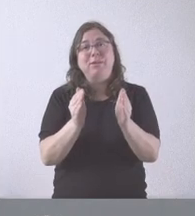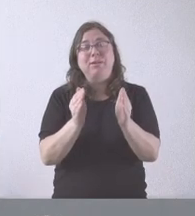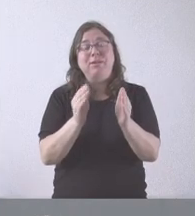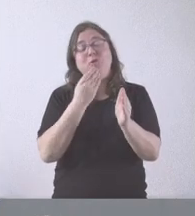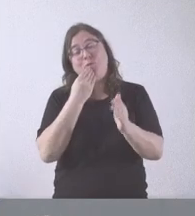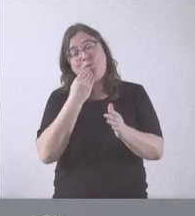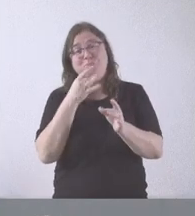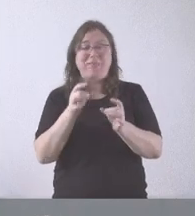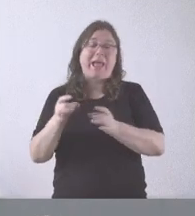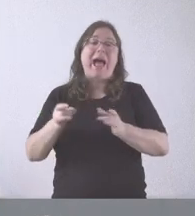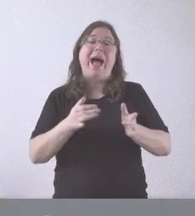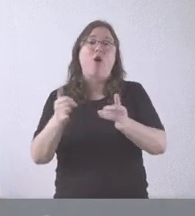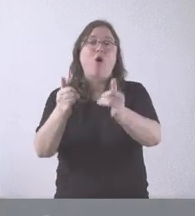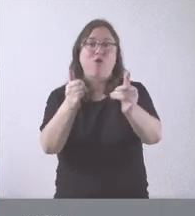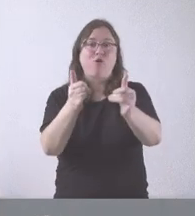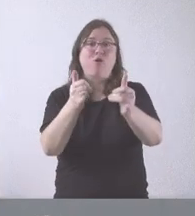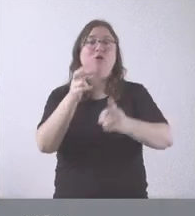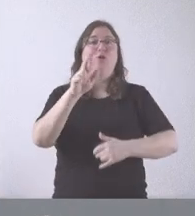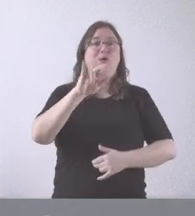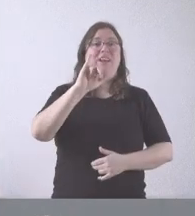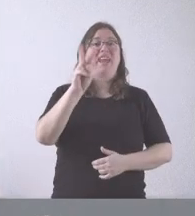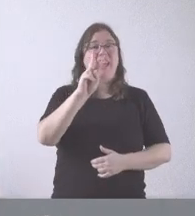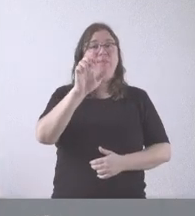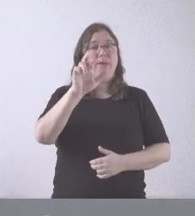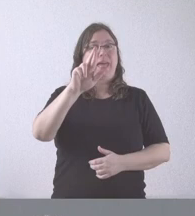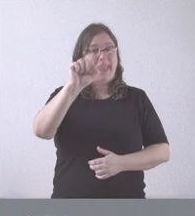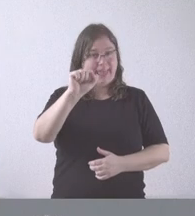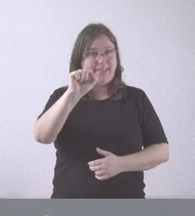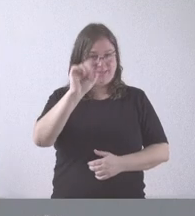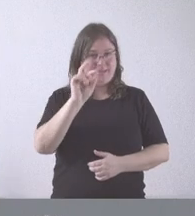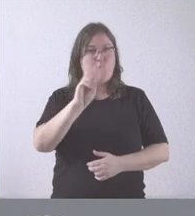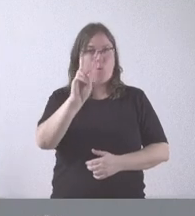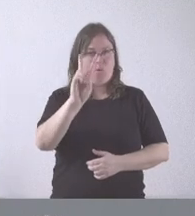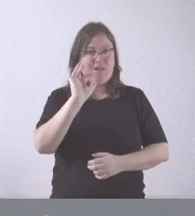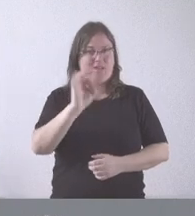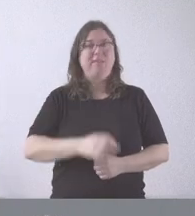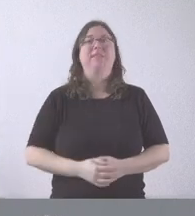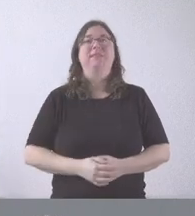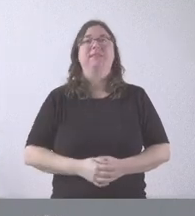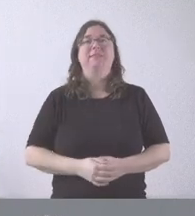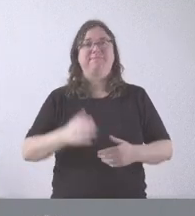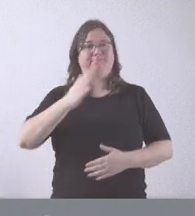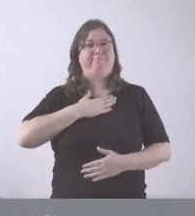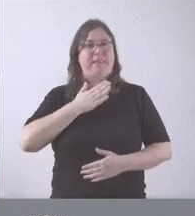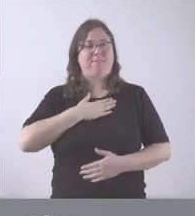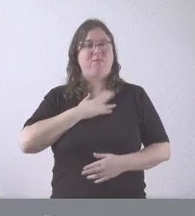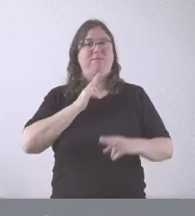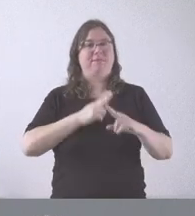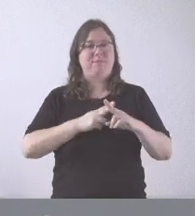arroyo, que en castellano se escribe con V. Por tanto, el titular de este bien,